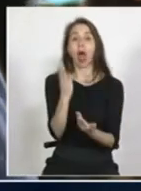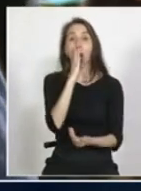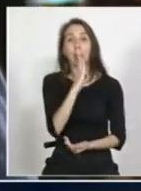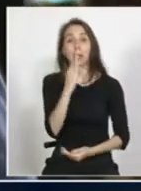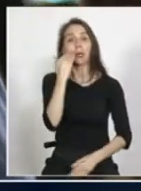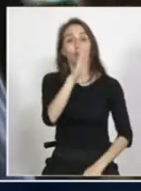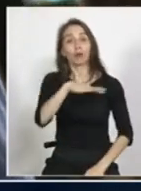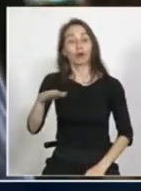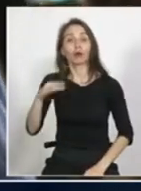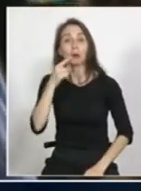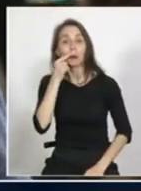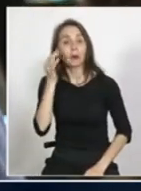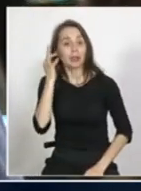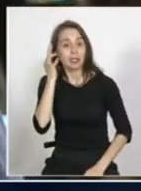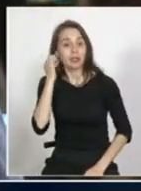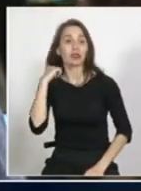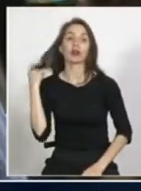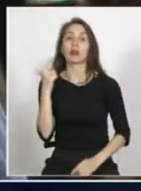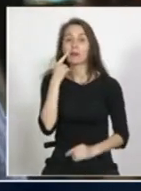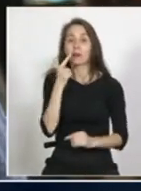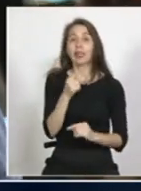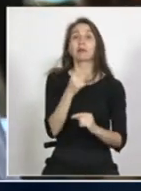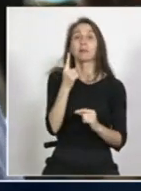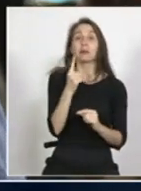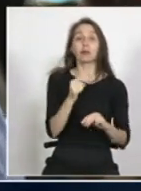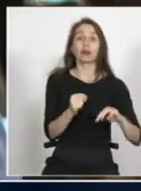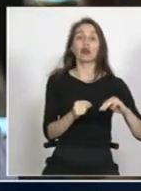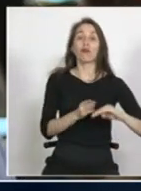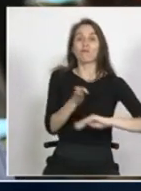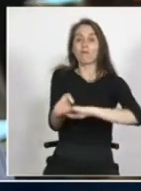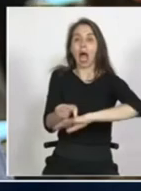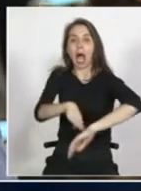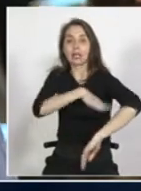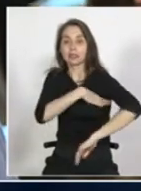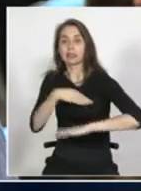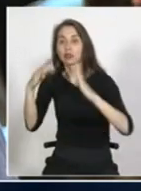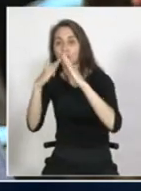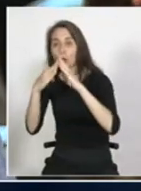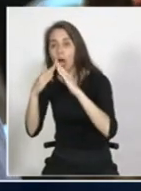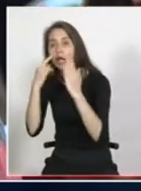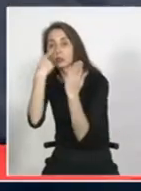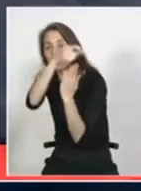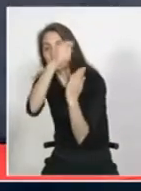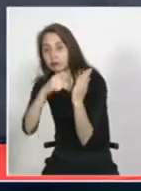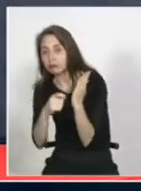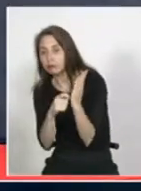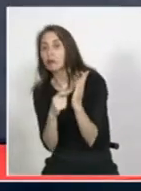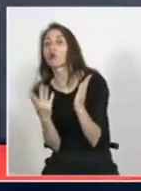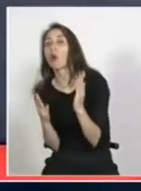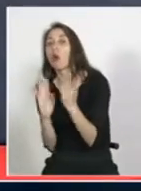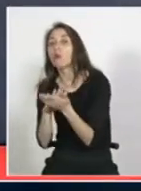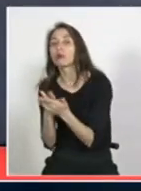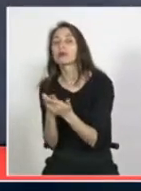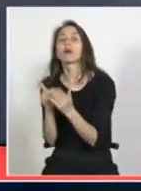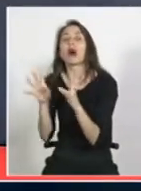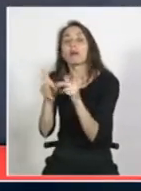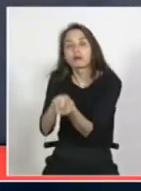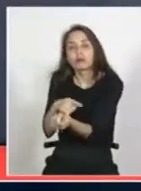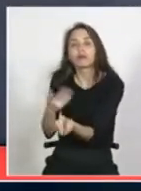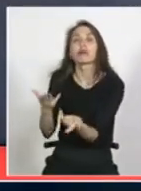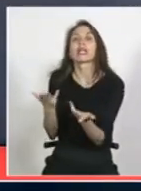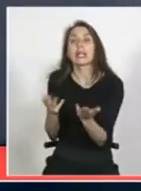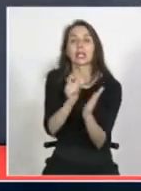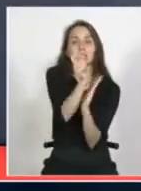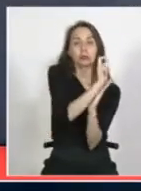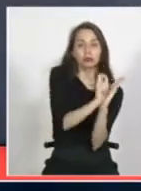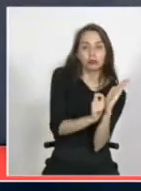hacerle la impuesta social de hogares. Tenemos que poder entregarle un RUT no solo a ellos, sino probablemente hacer un acompañamiento a la familia, debiesen tener algún nivel